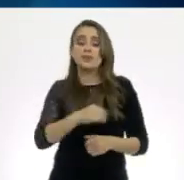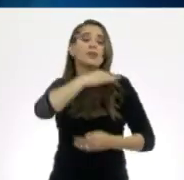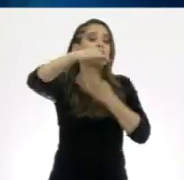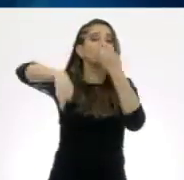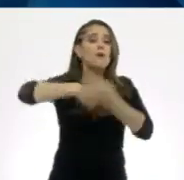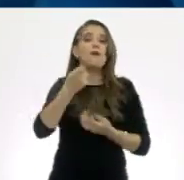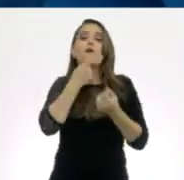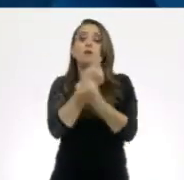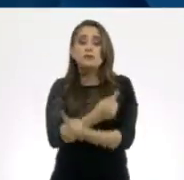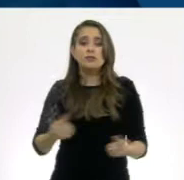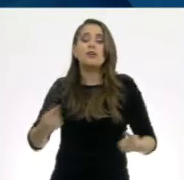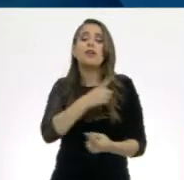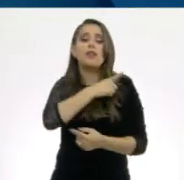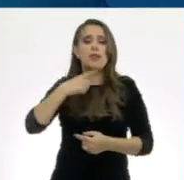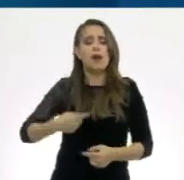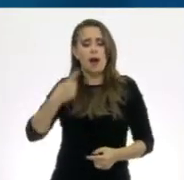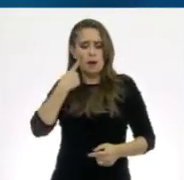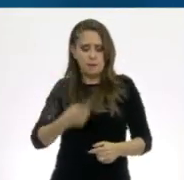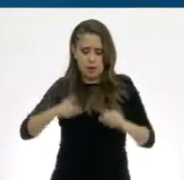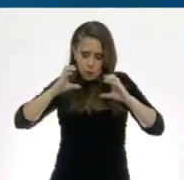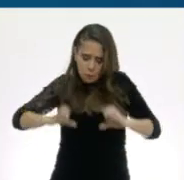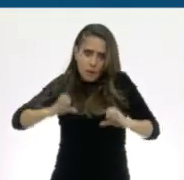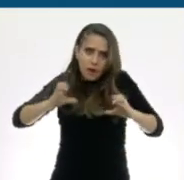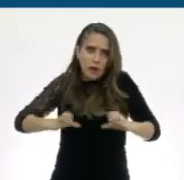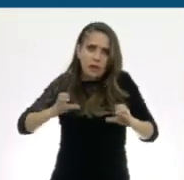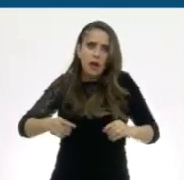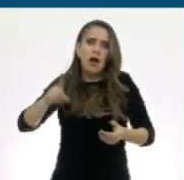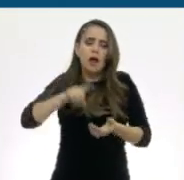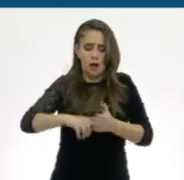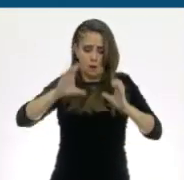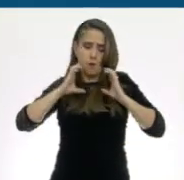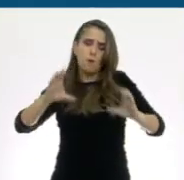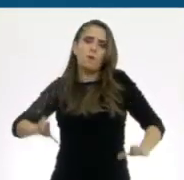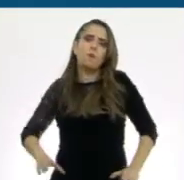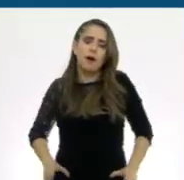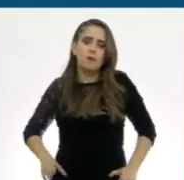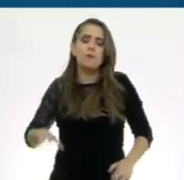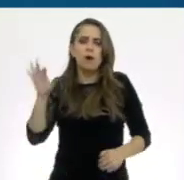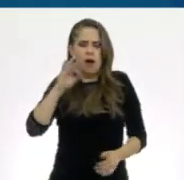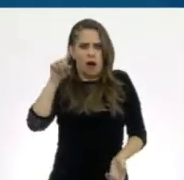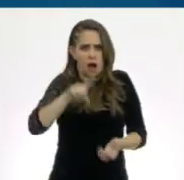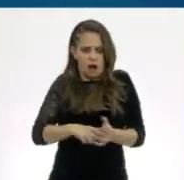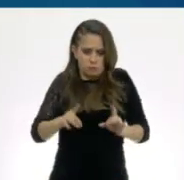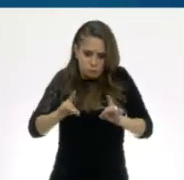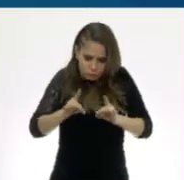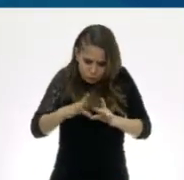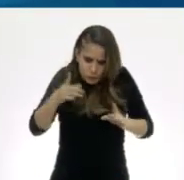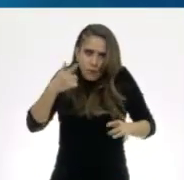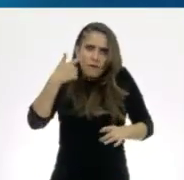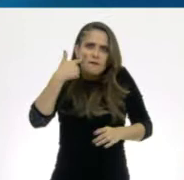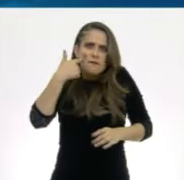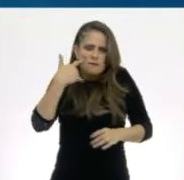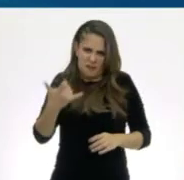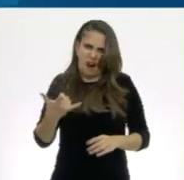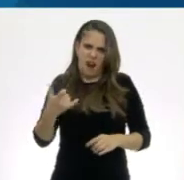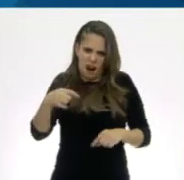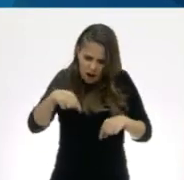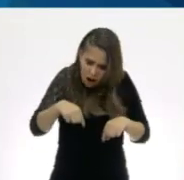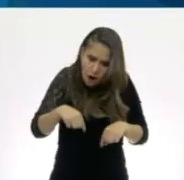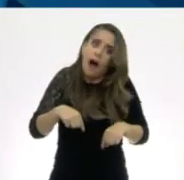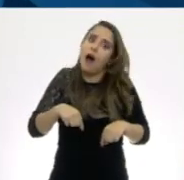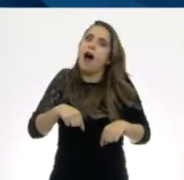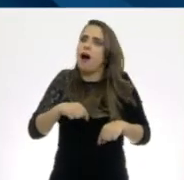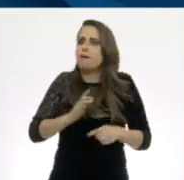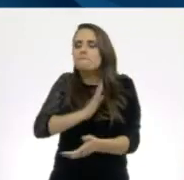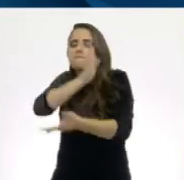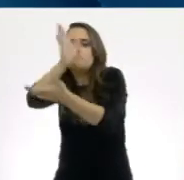estar pendientes de los cambios de nuestro cuerpo. Si hay algo diferente, hay que visitar al médico.